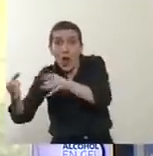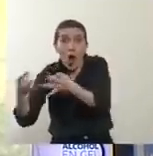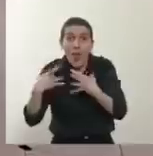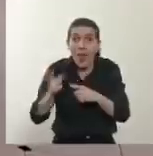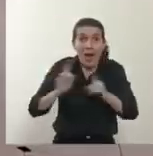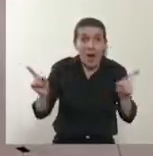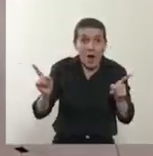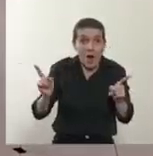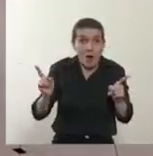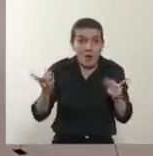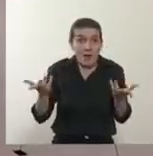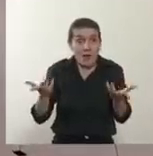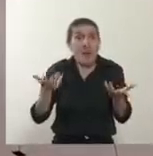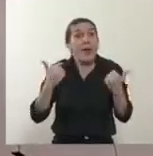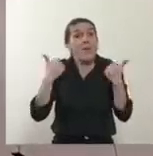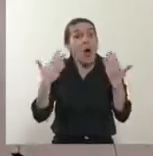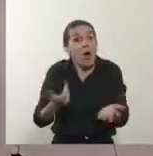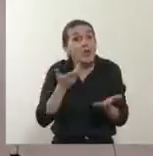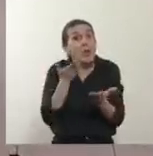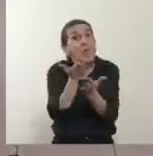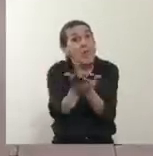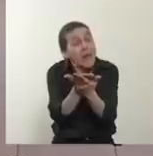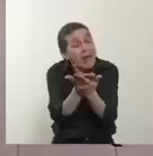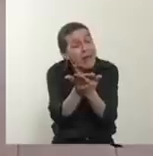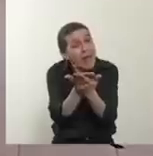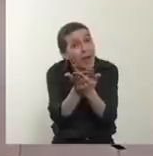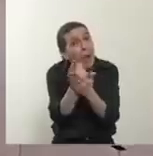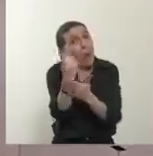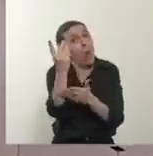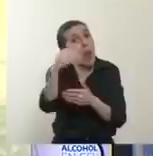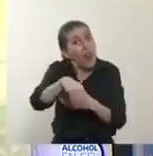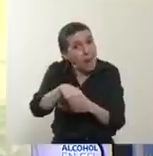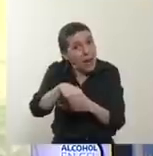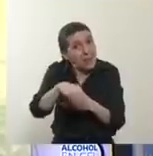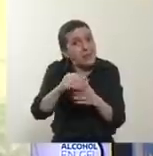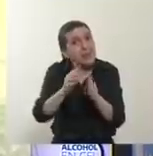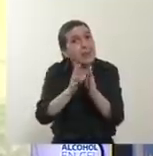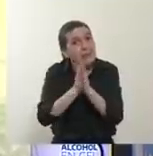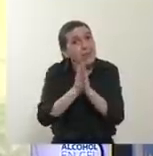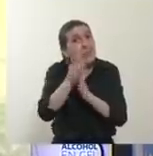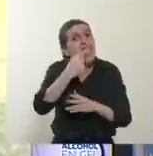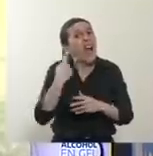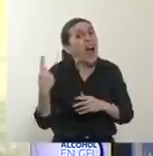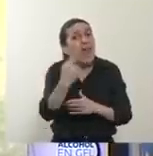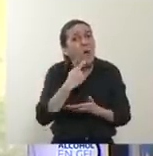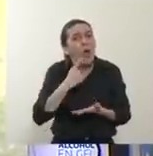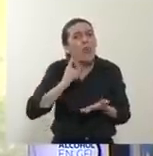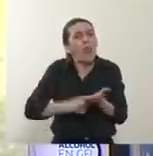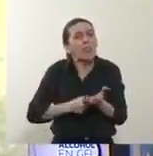Y los estoy convocando otra vez más a que lo hagamos por decisión propia.